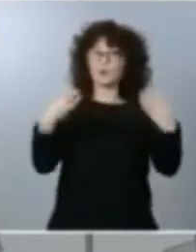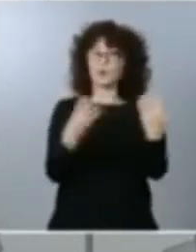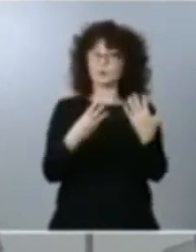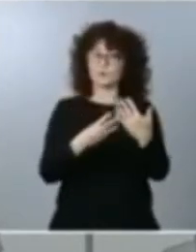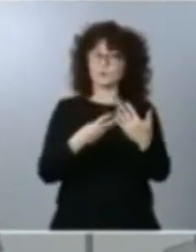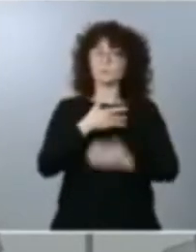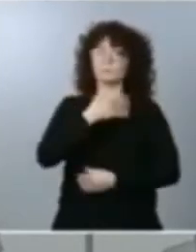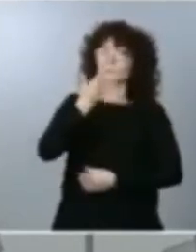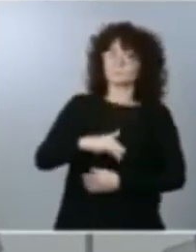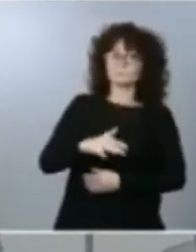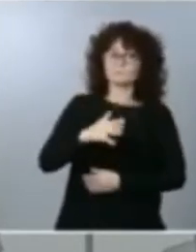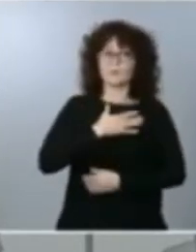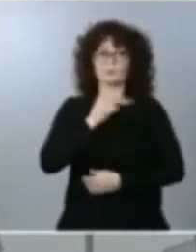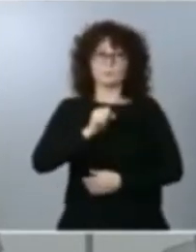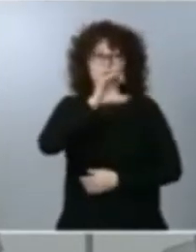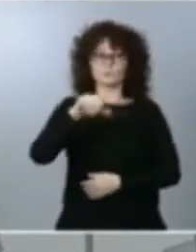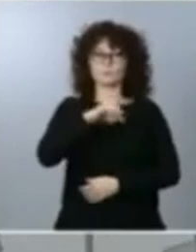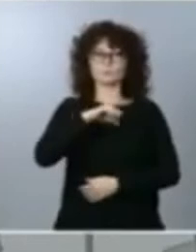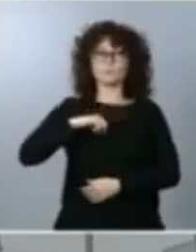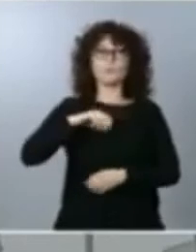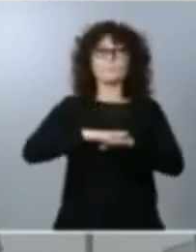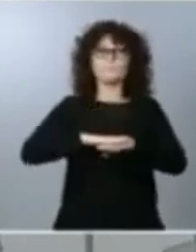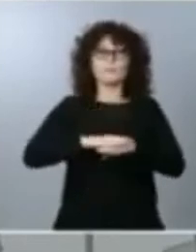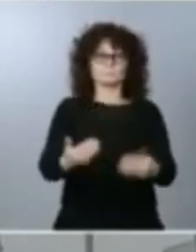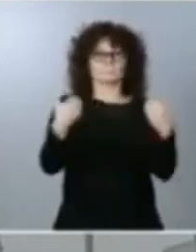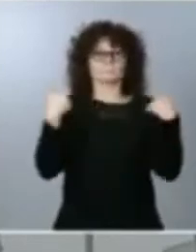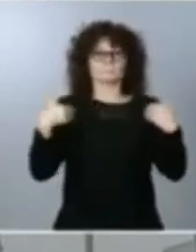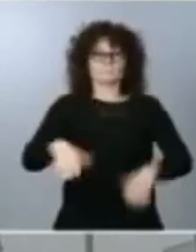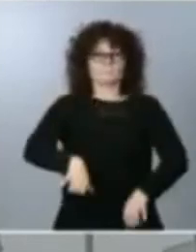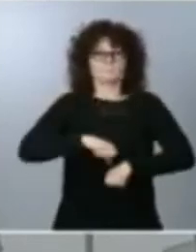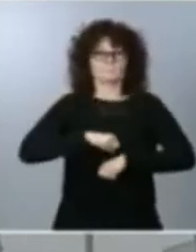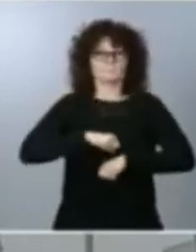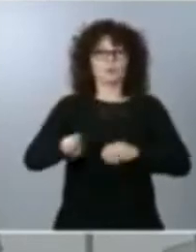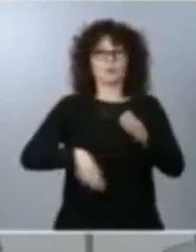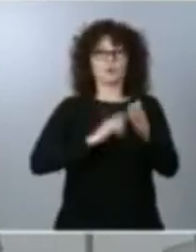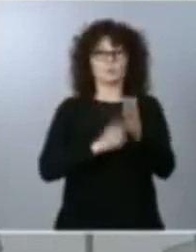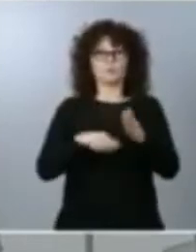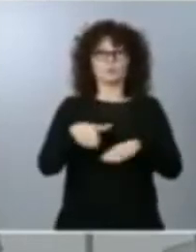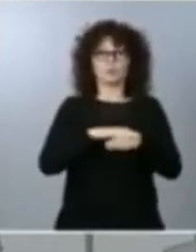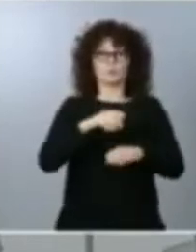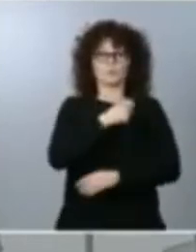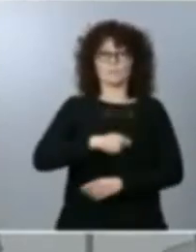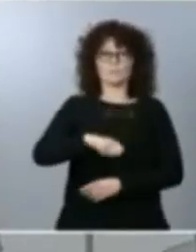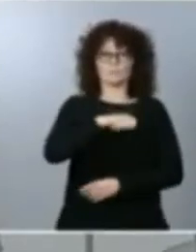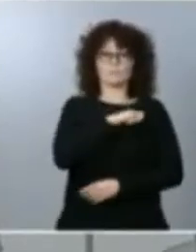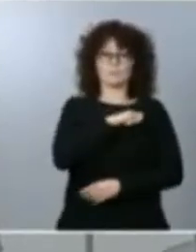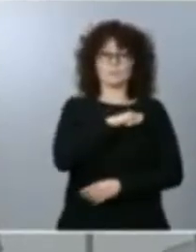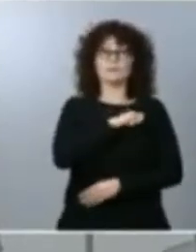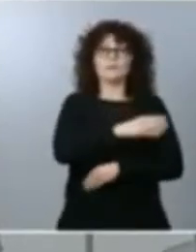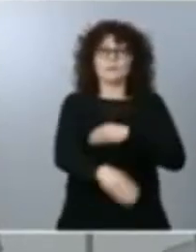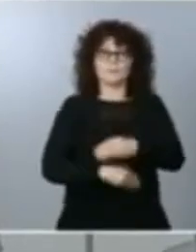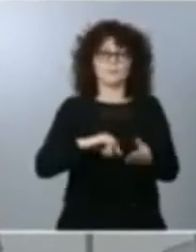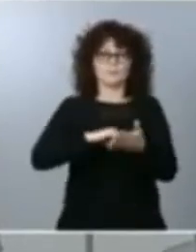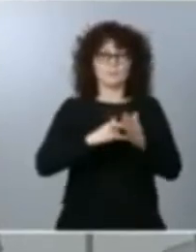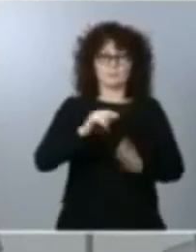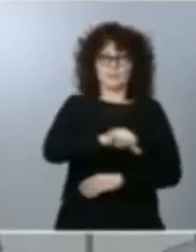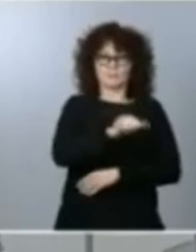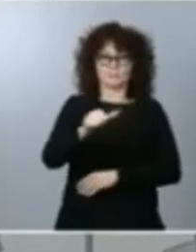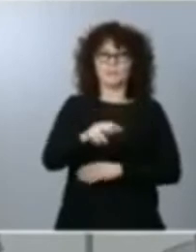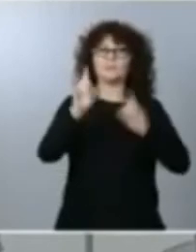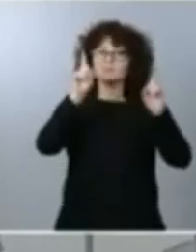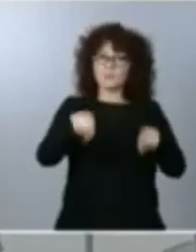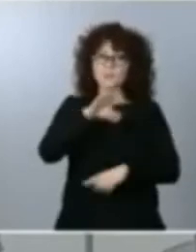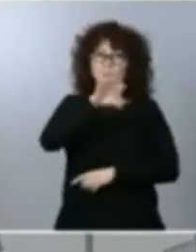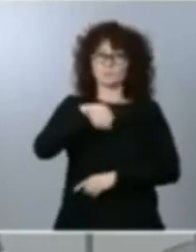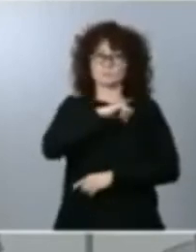ayuntamientos para ejercer sus competencias en plenitud lo que va hacer el gobierno de España en todo caso es aprobar ese plan complementario de las comunidades autónomas